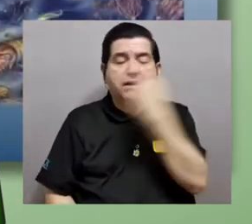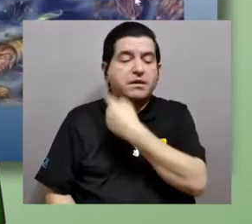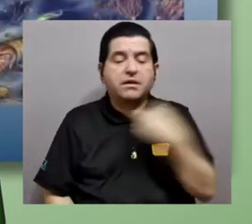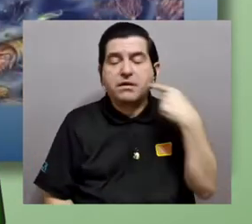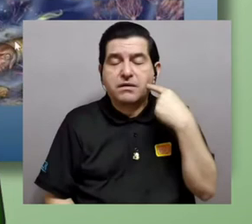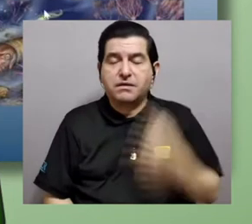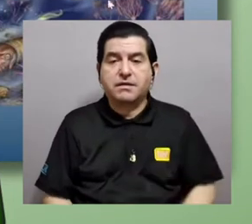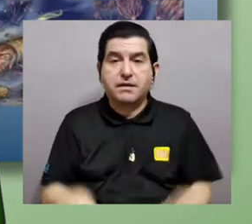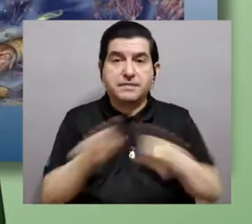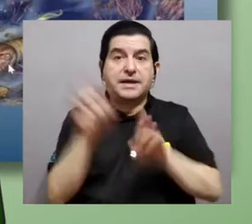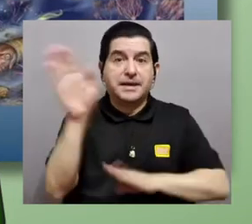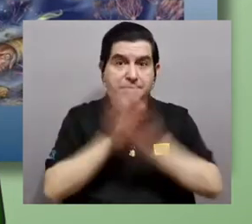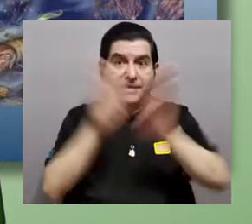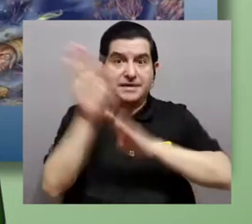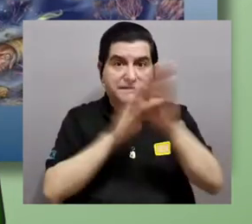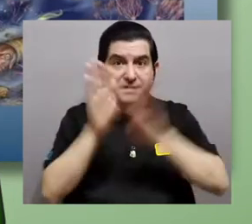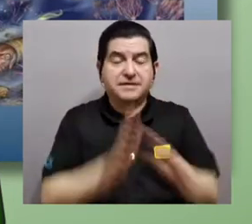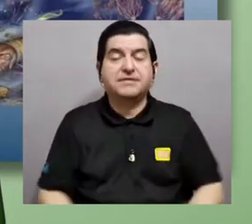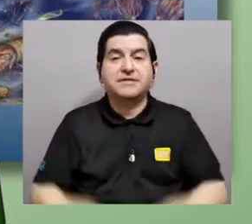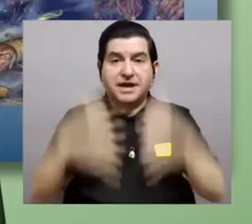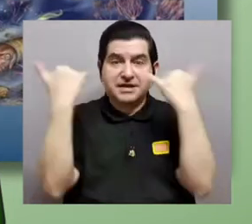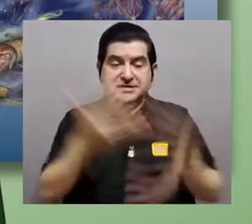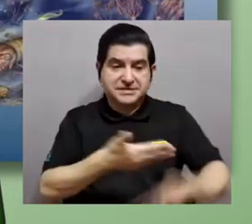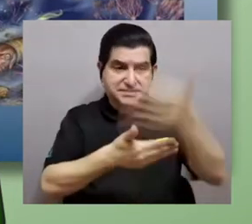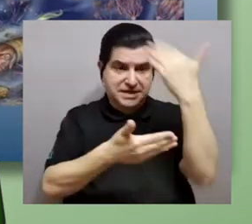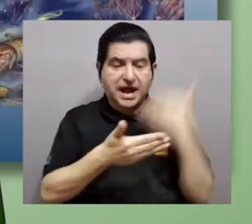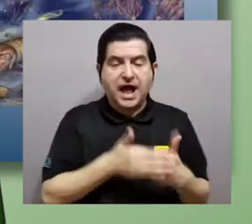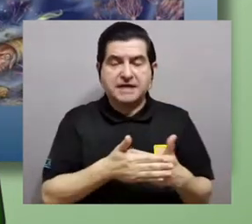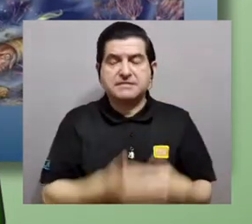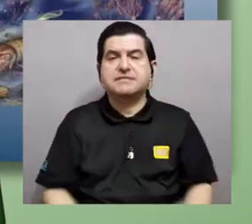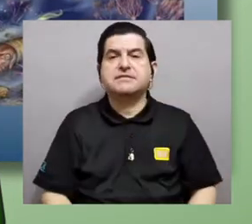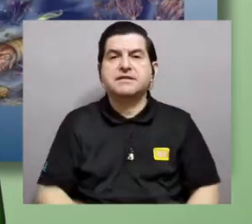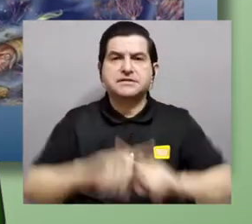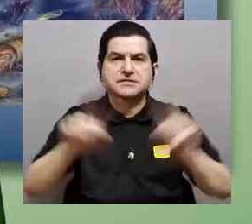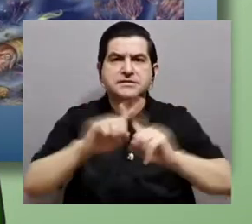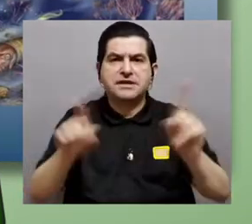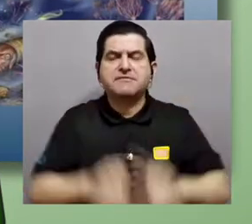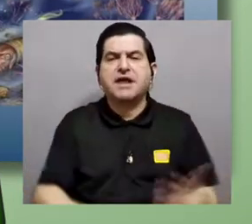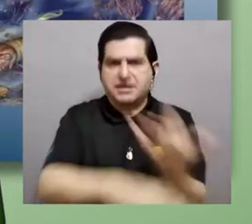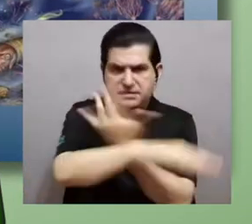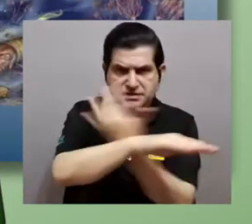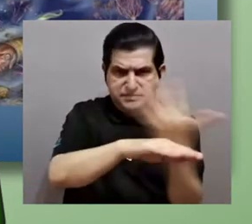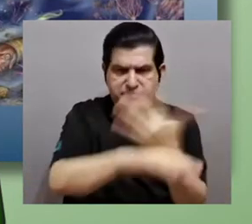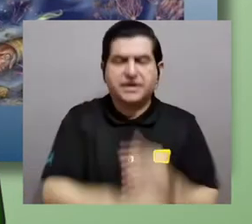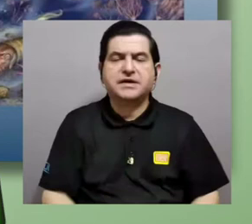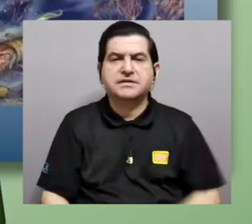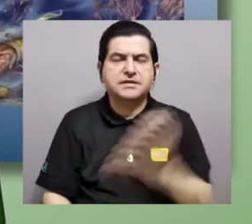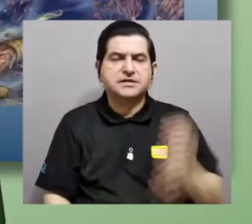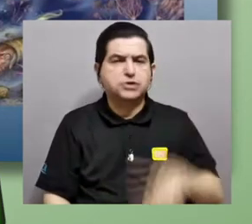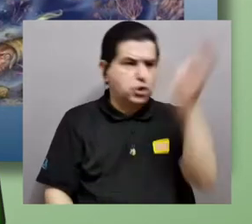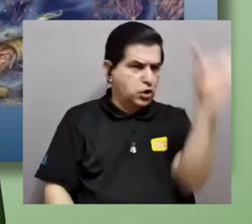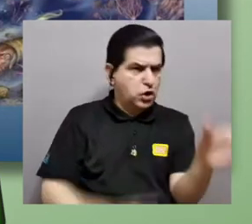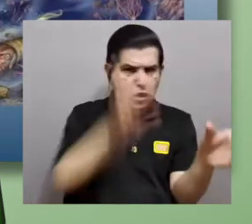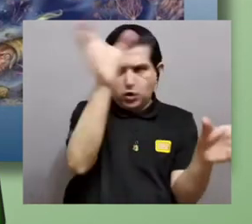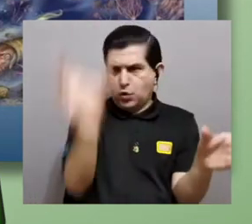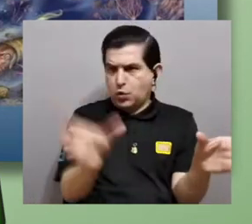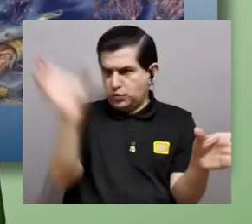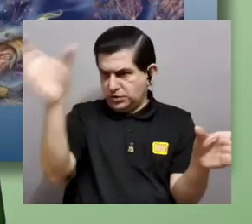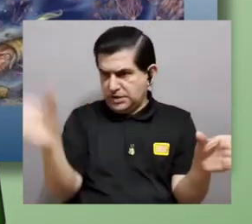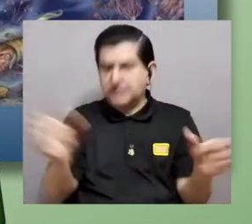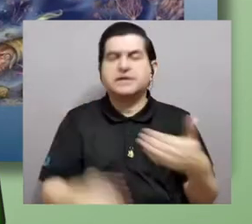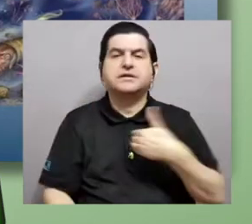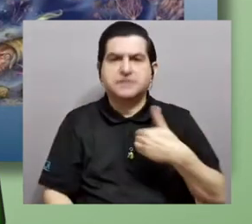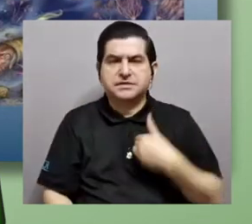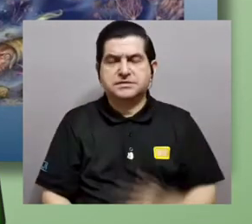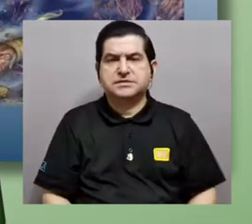desarrollo también muy importante de las faunas que ya venían del Cámbrico. Y en cuanto a las masas continentales, pues sí, tenemos